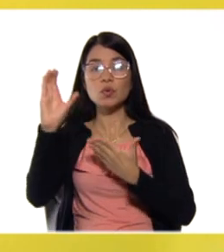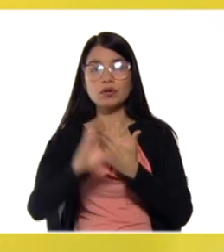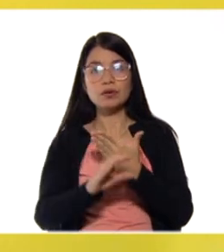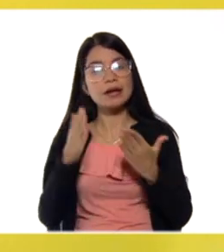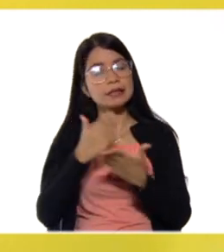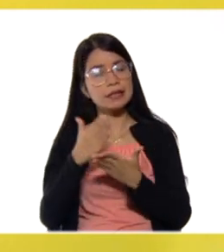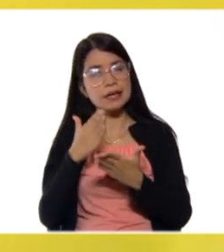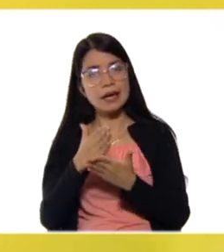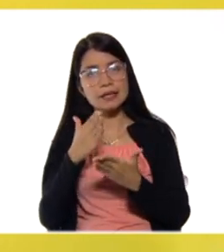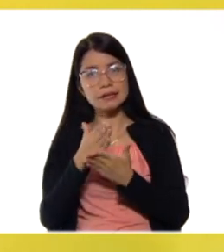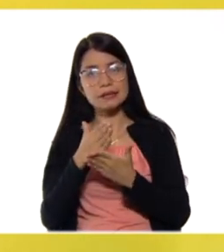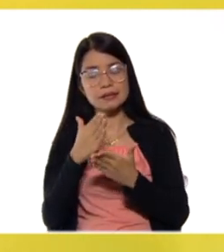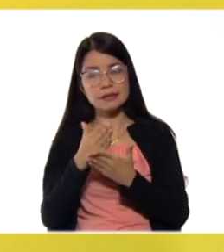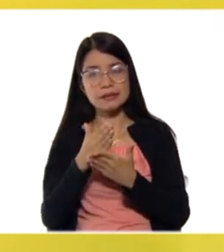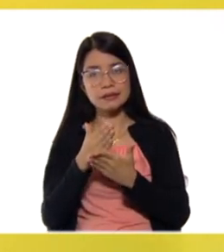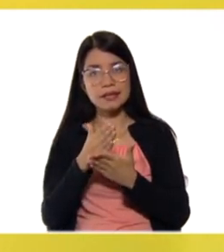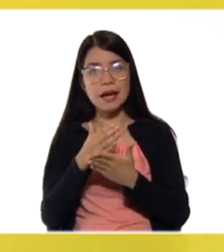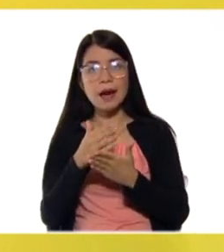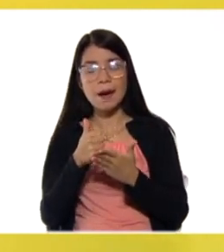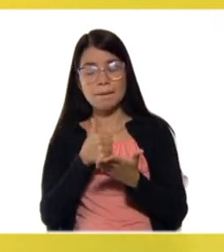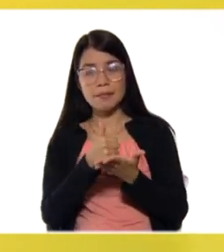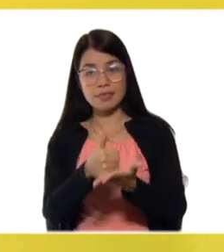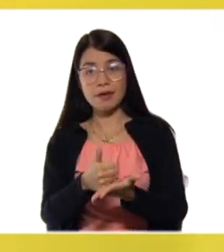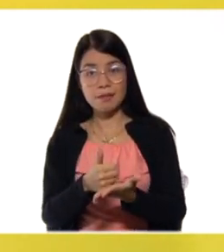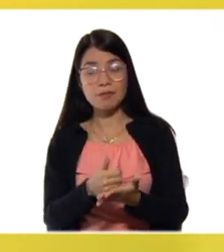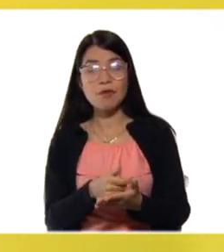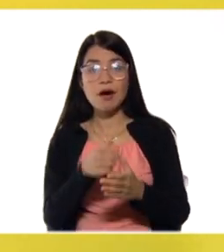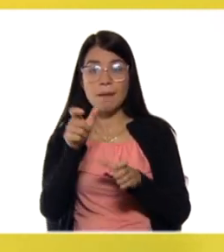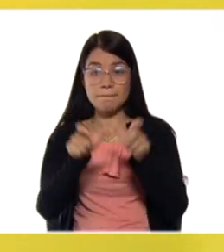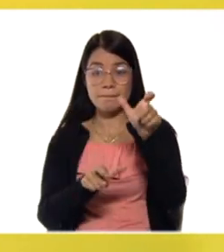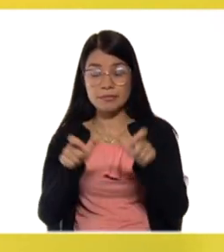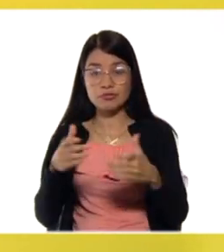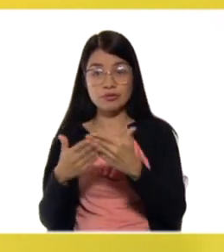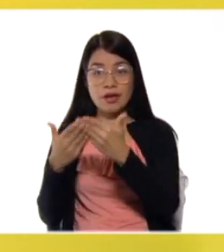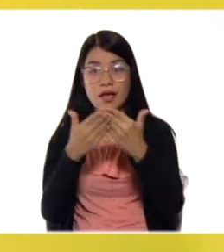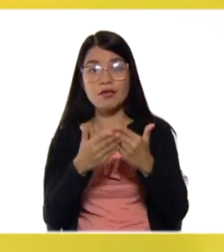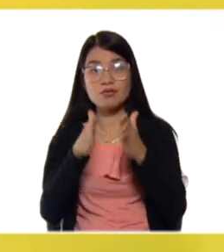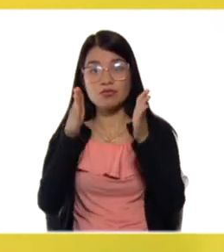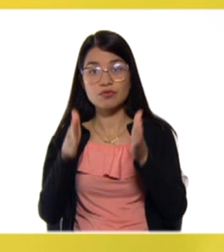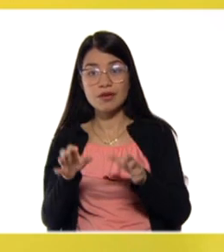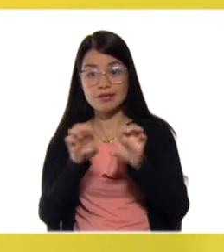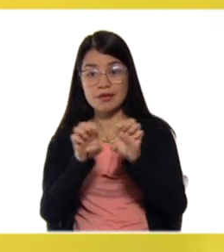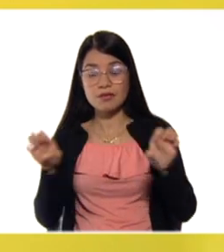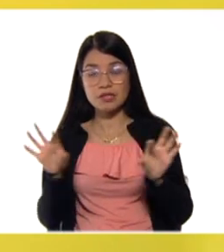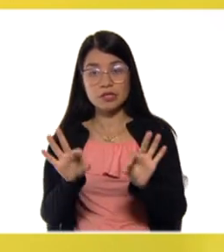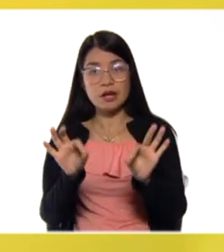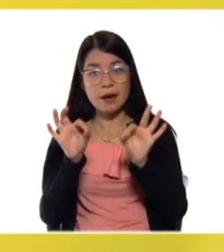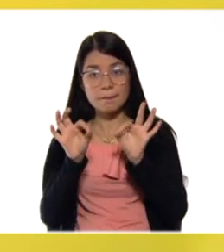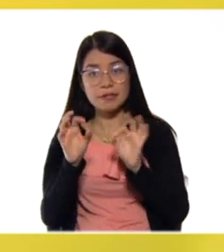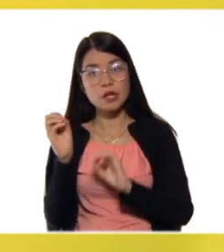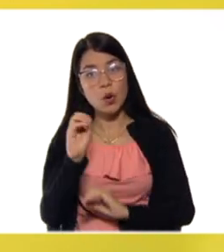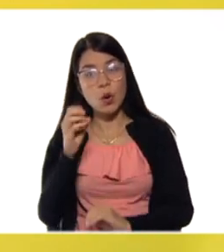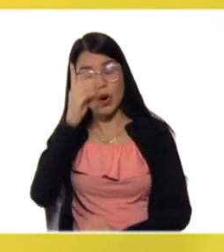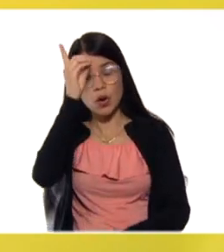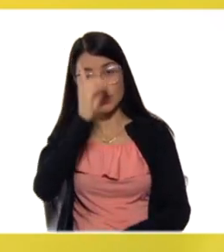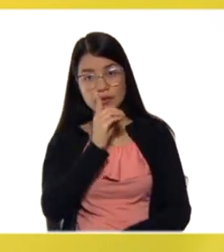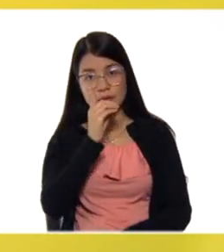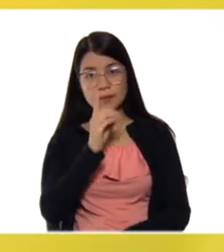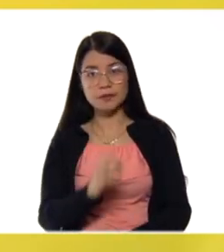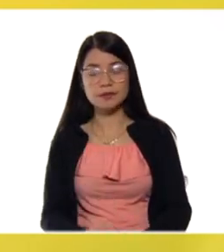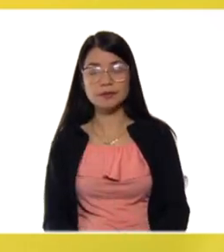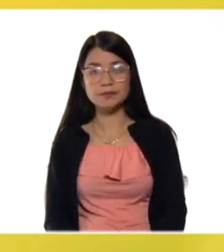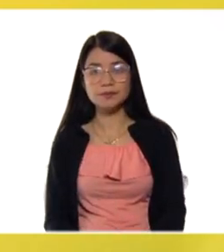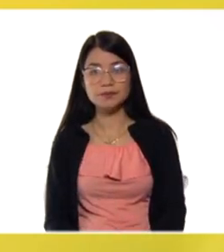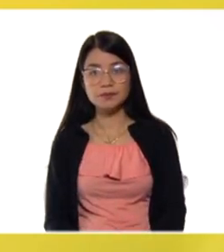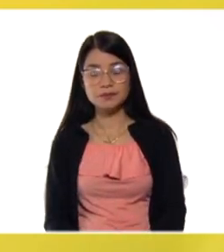siempre garantizamos a nuestros estudiantes con necesidades educativas especiales y o discapacidad.